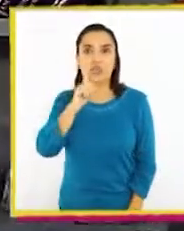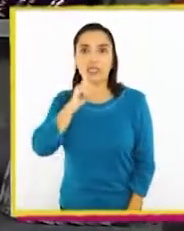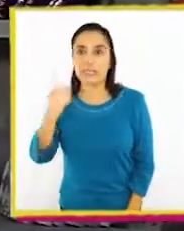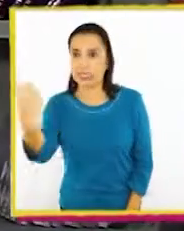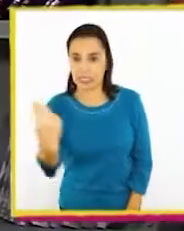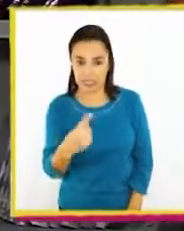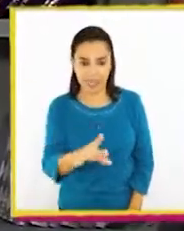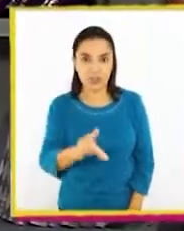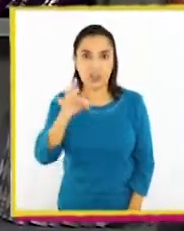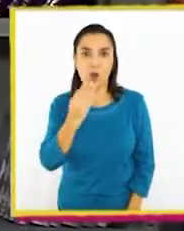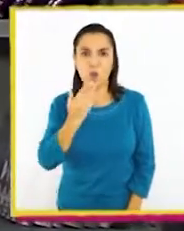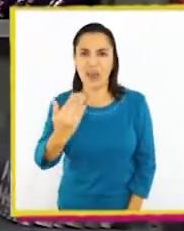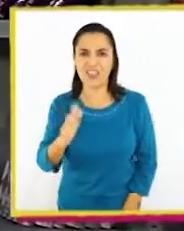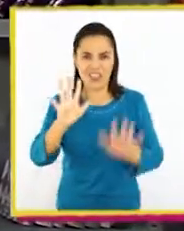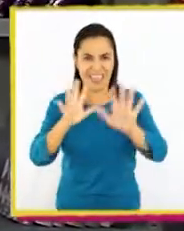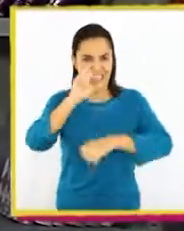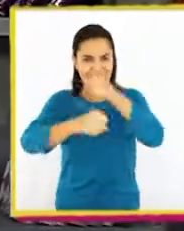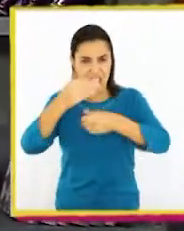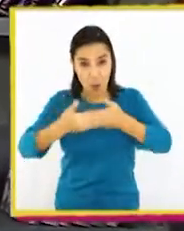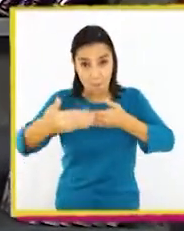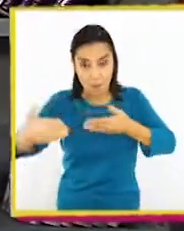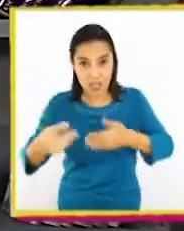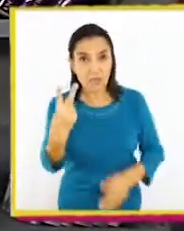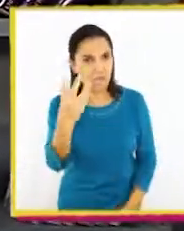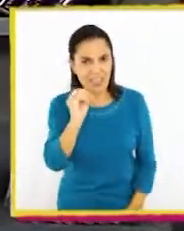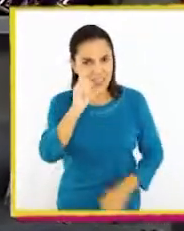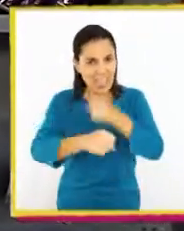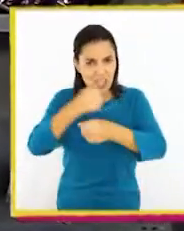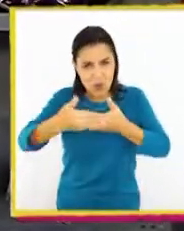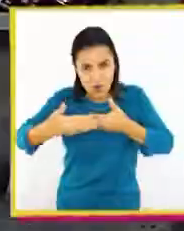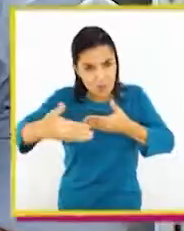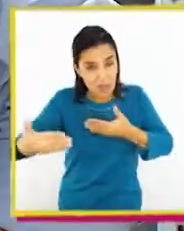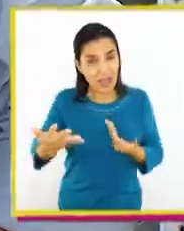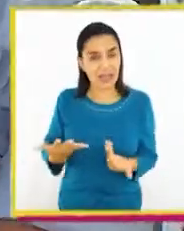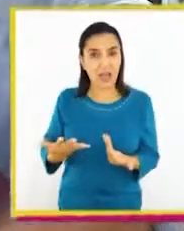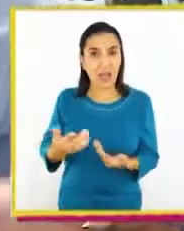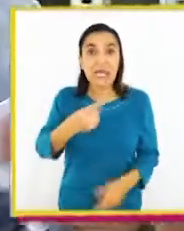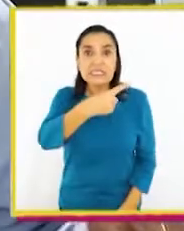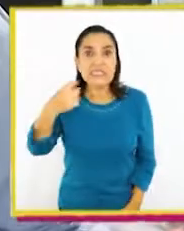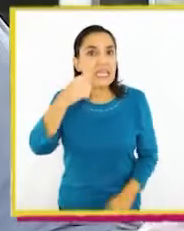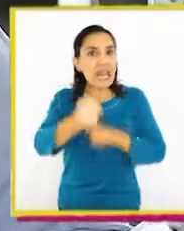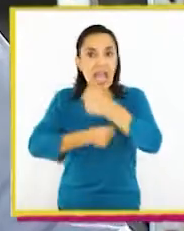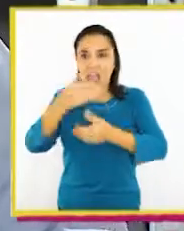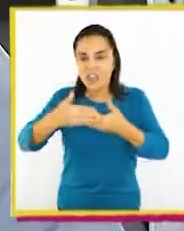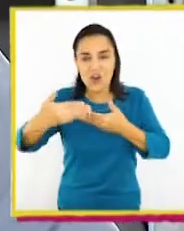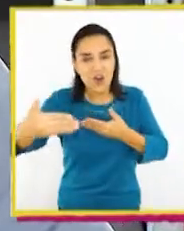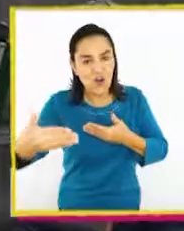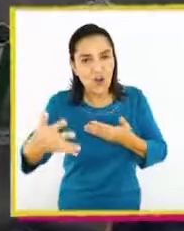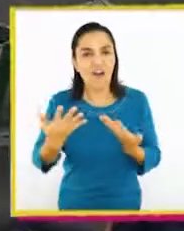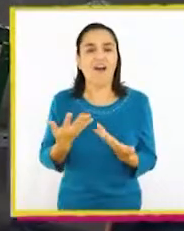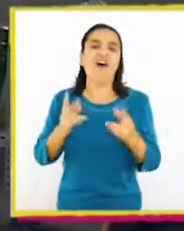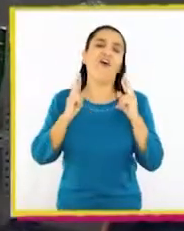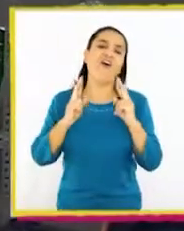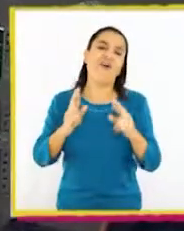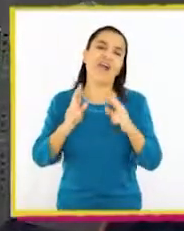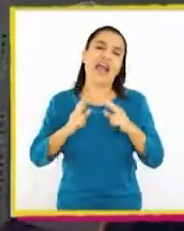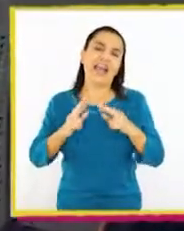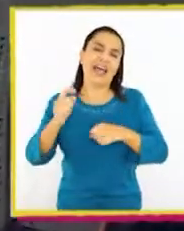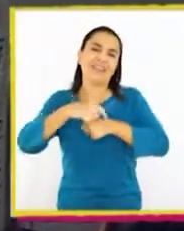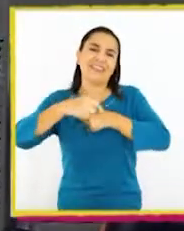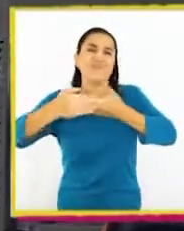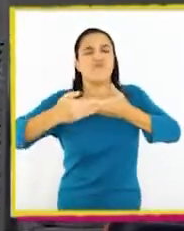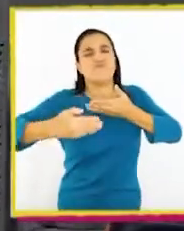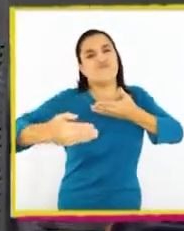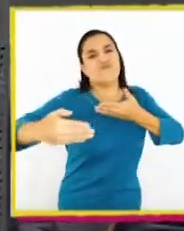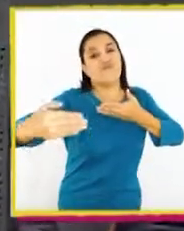y cuándo. ¿En 10 años más? ¿En 20? ¡En 100! Ojalá sea en harto